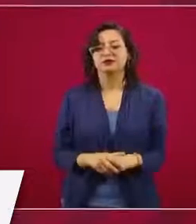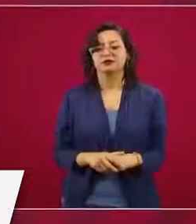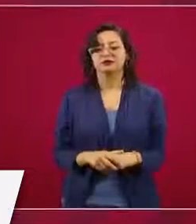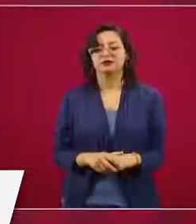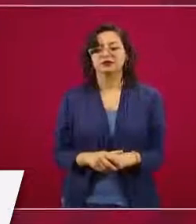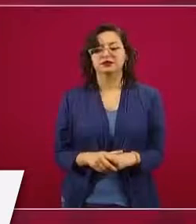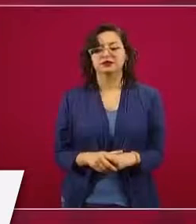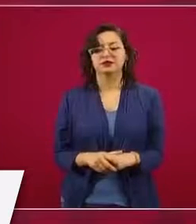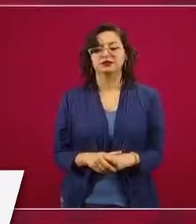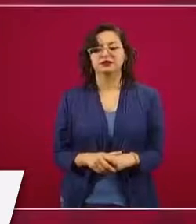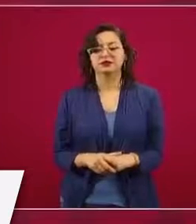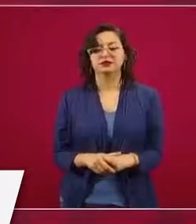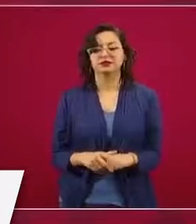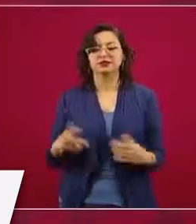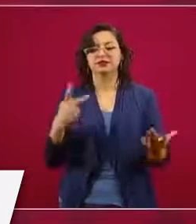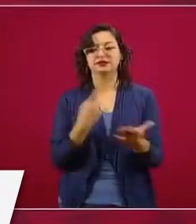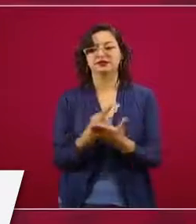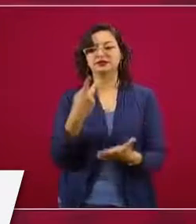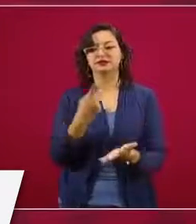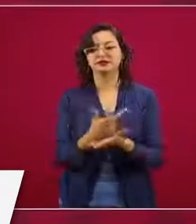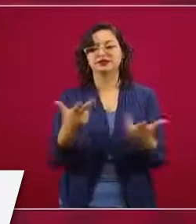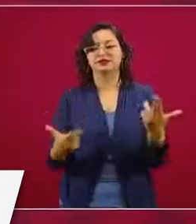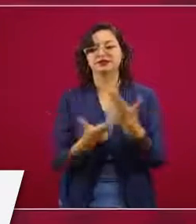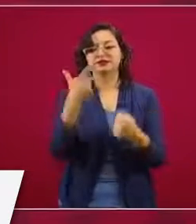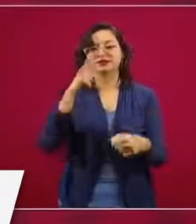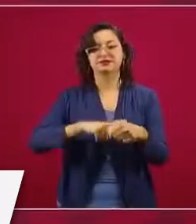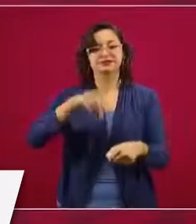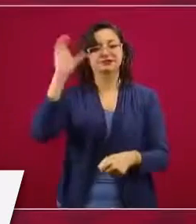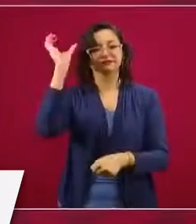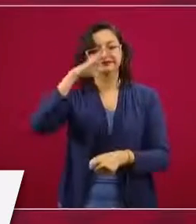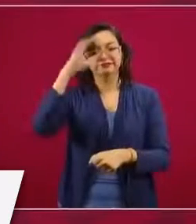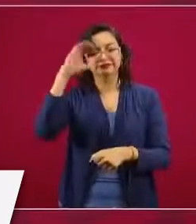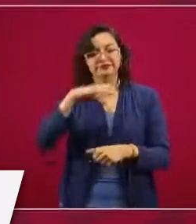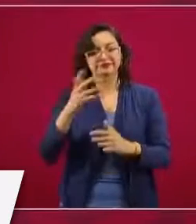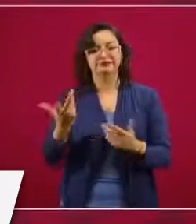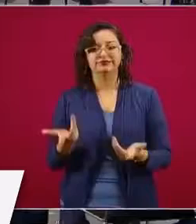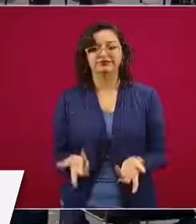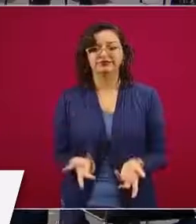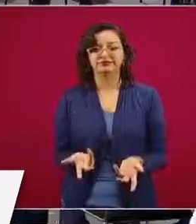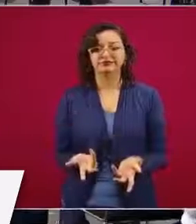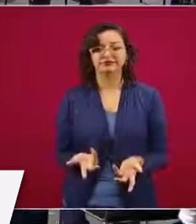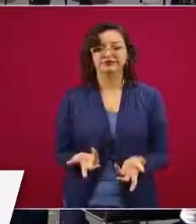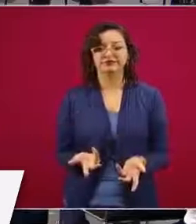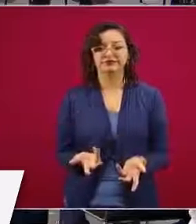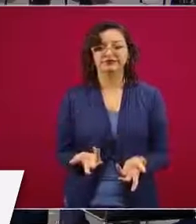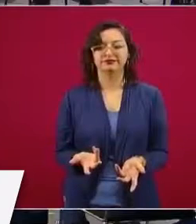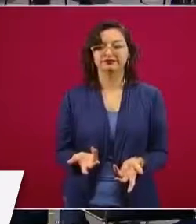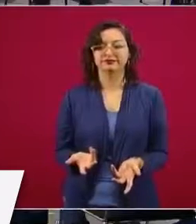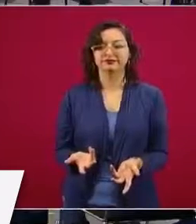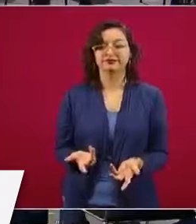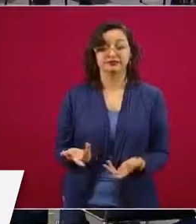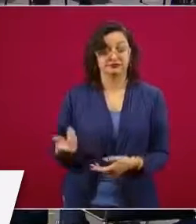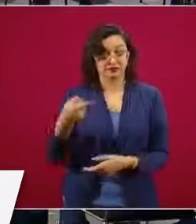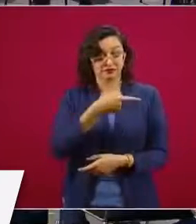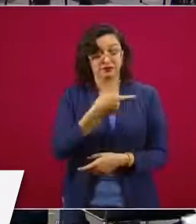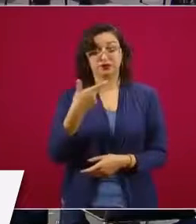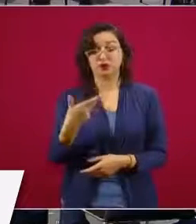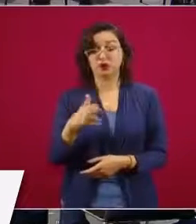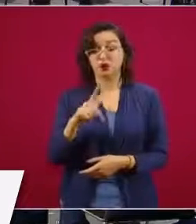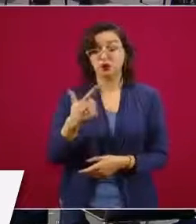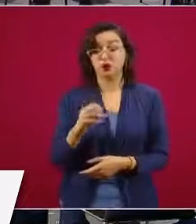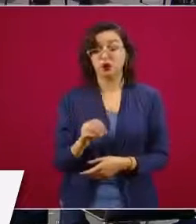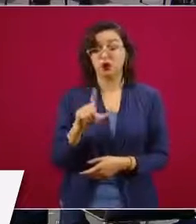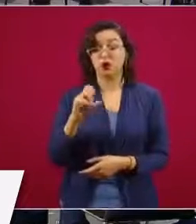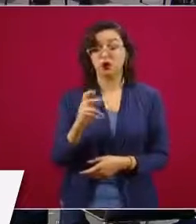Nacional de Ciencia, a Hugo López-Gatell,